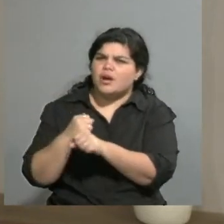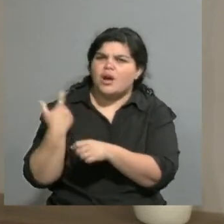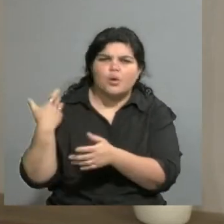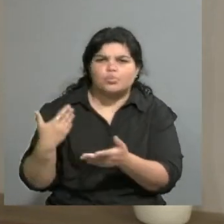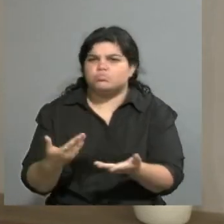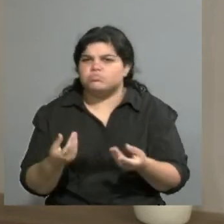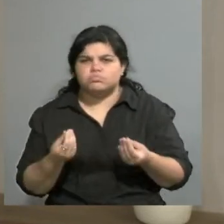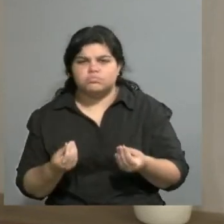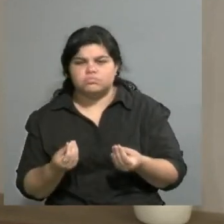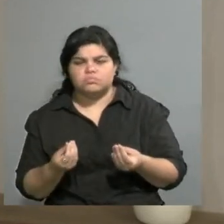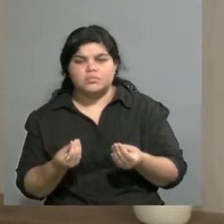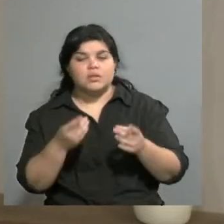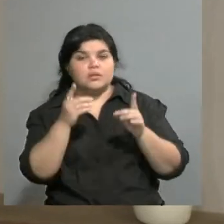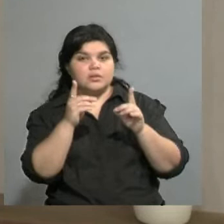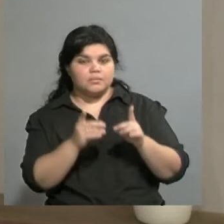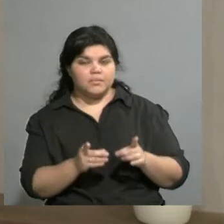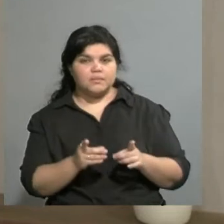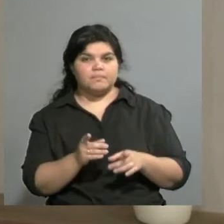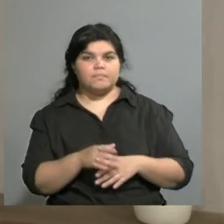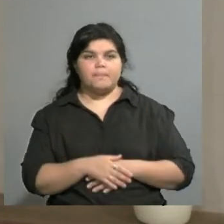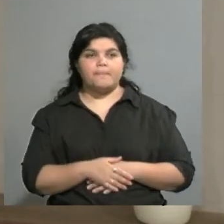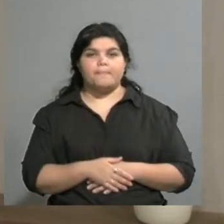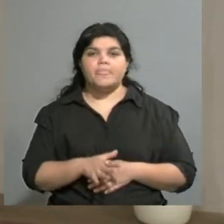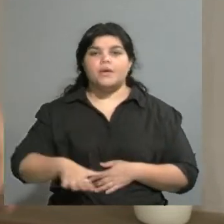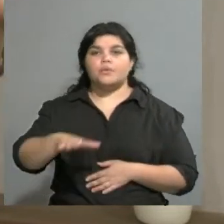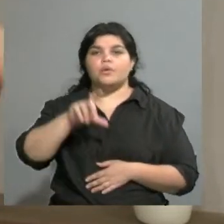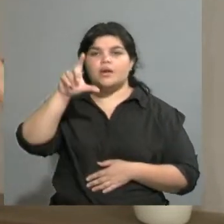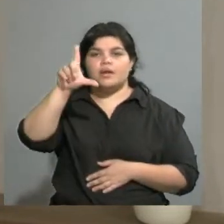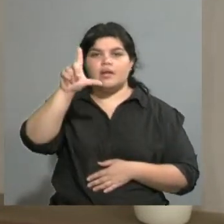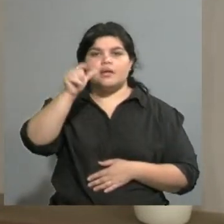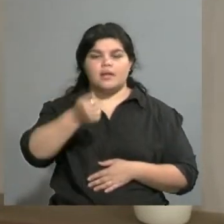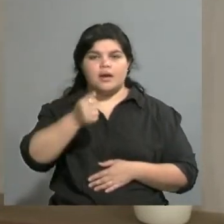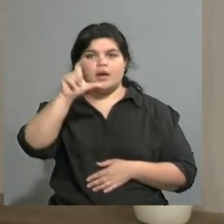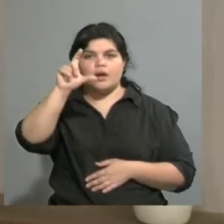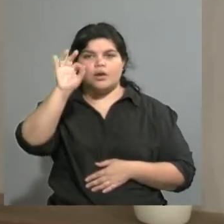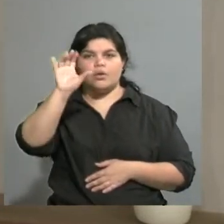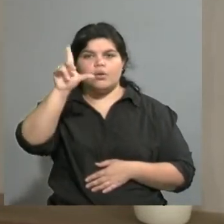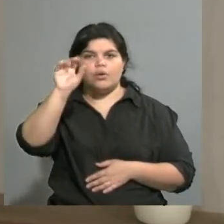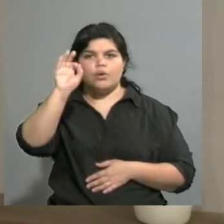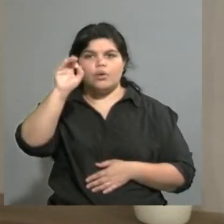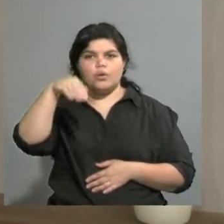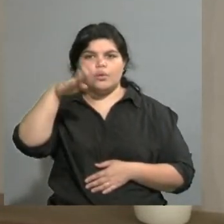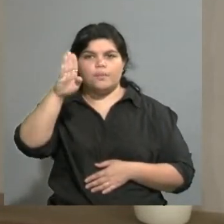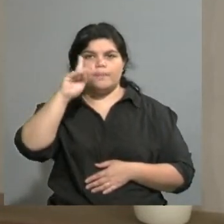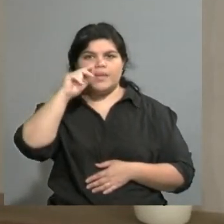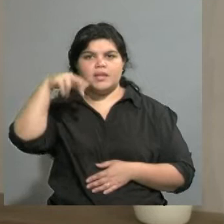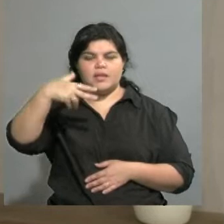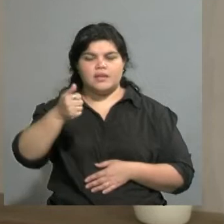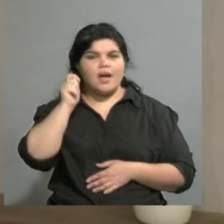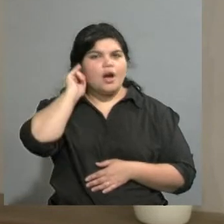como lo decíamos, van a estar ahí en la Colombina, en Godoy Cruz, también después la idea obviamente tiene que ver con el lugar